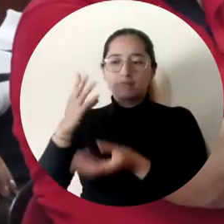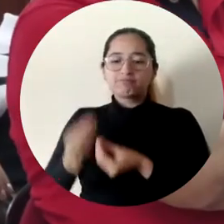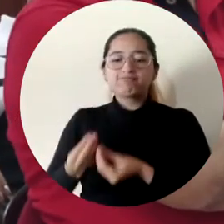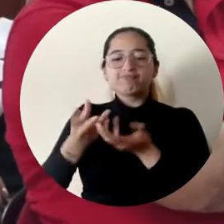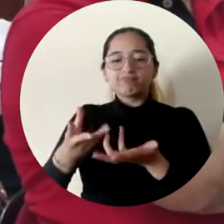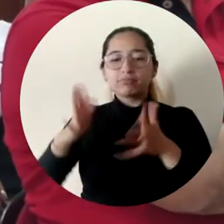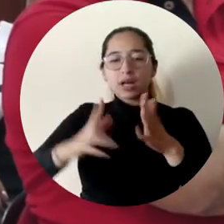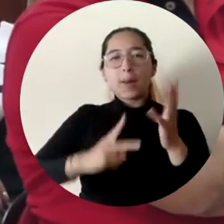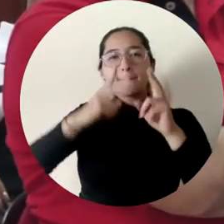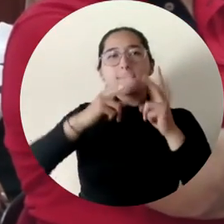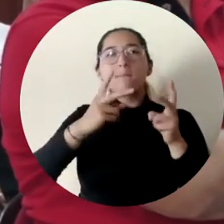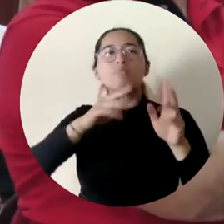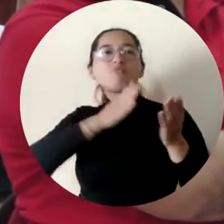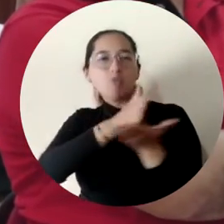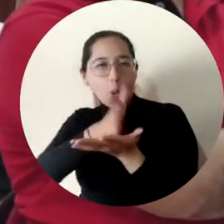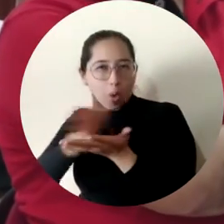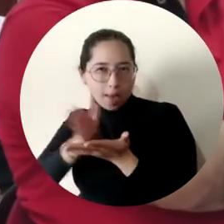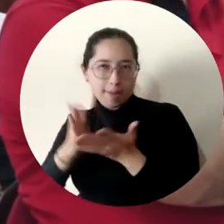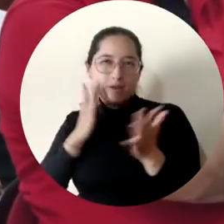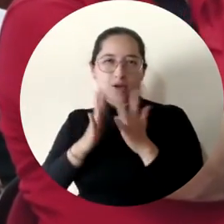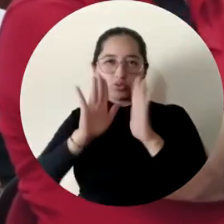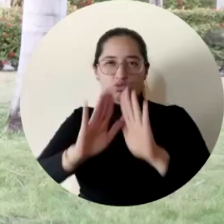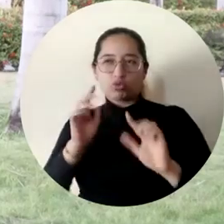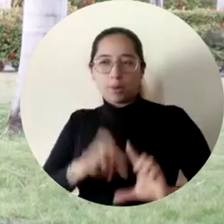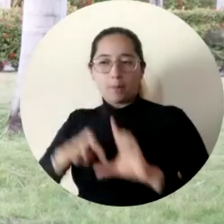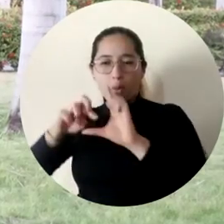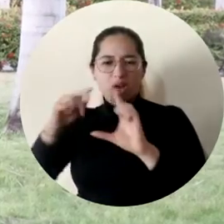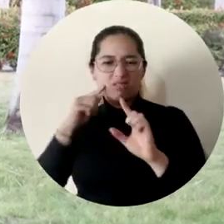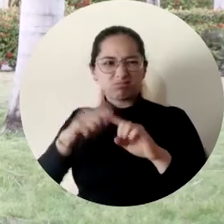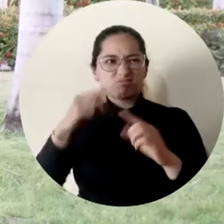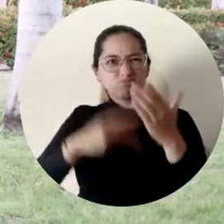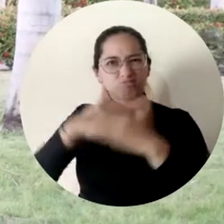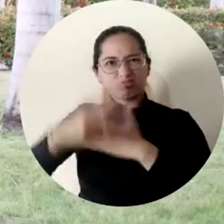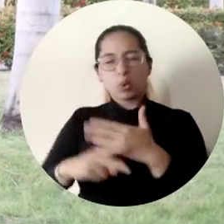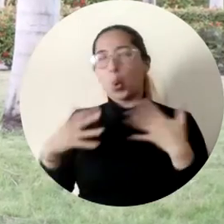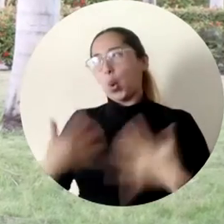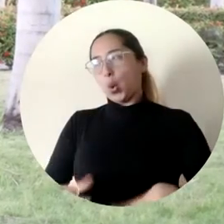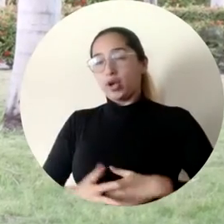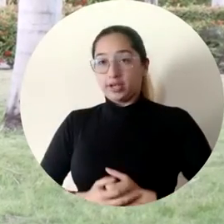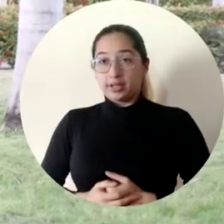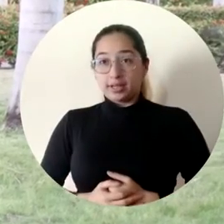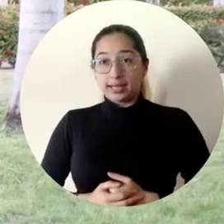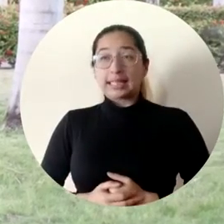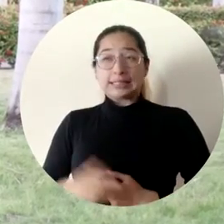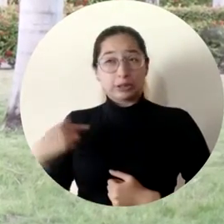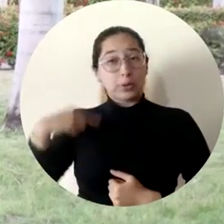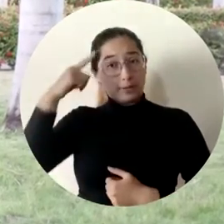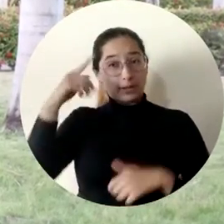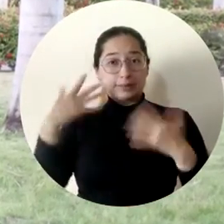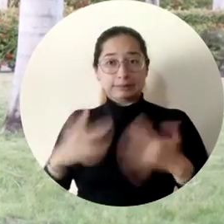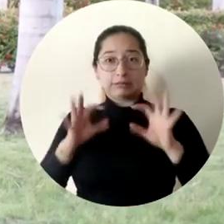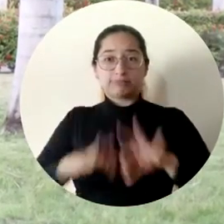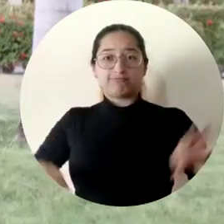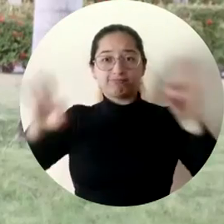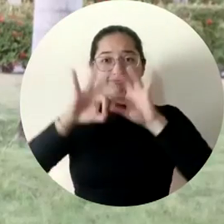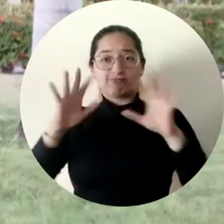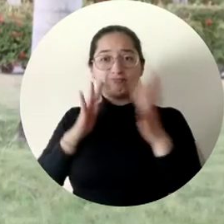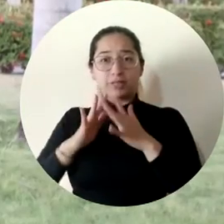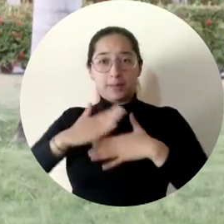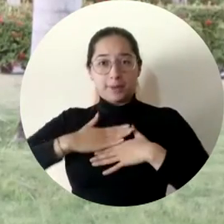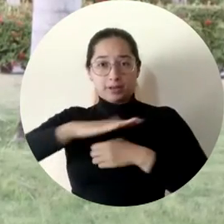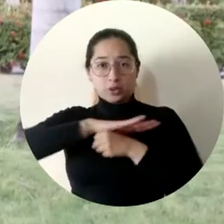universidad a este programa, a estos programas de posgrado. Bueno, me parece muy importante y pertinente. En mi caso particular,